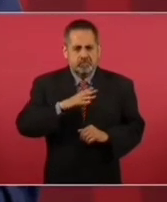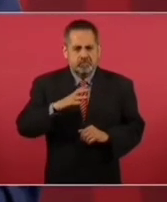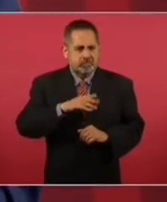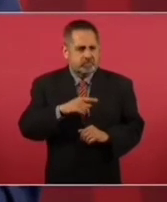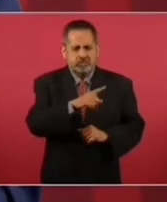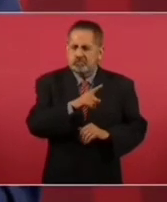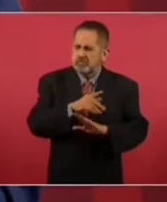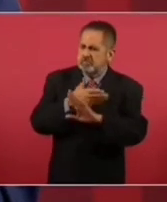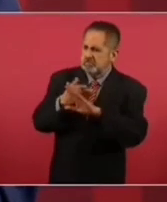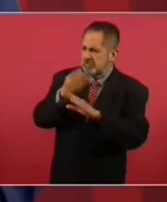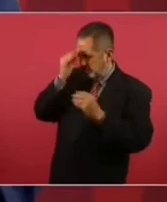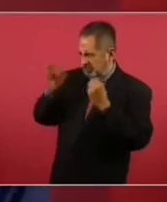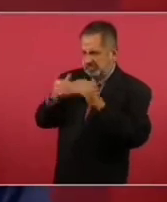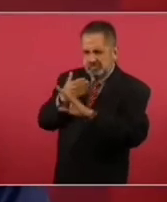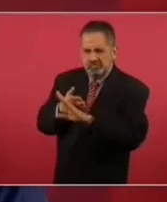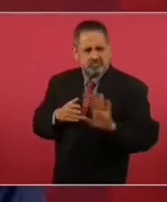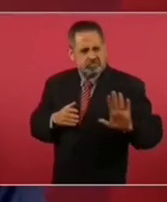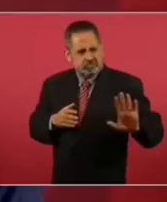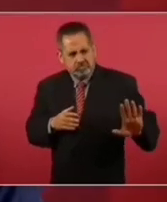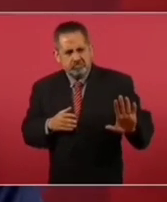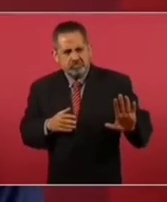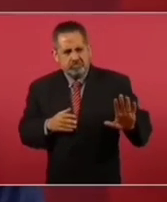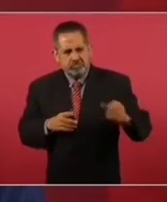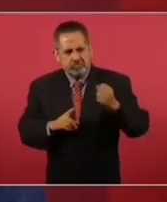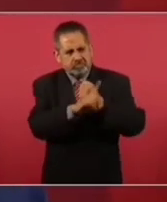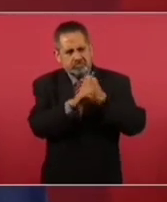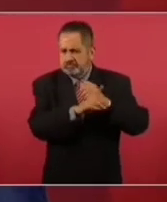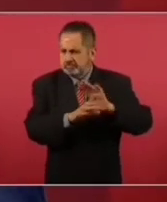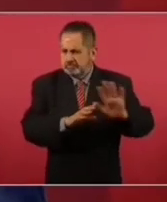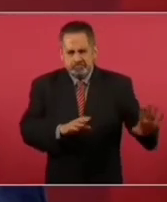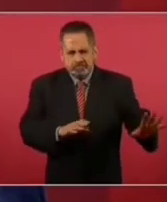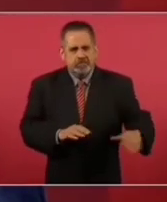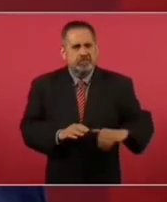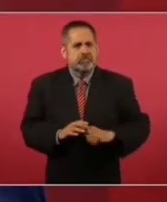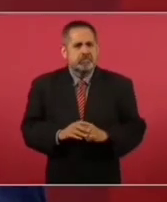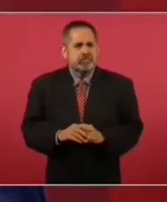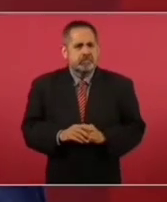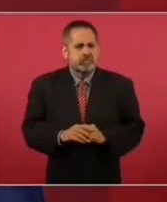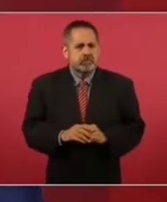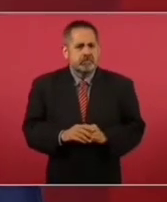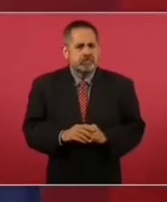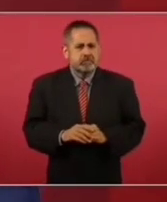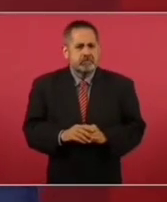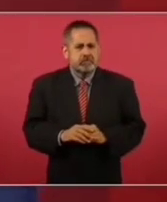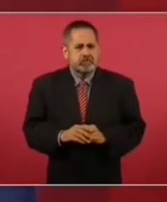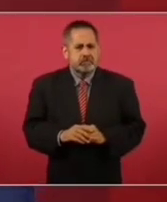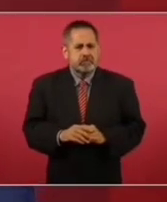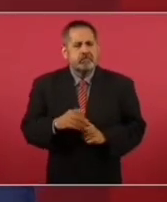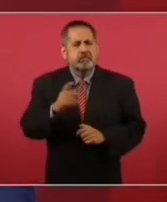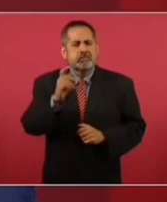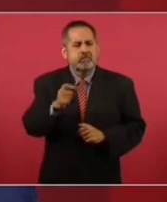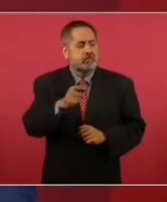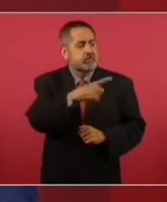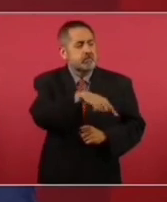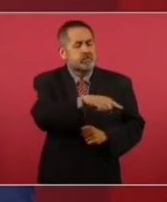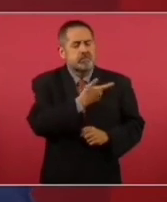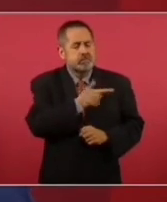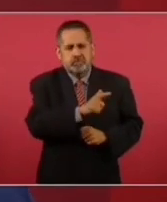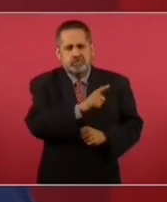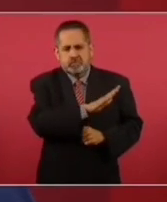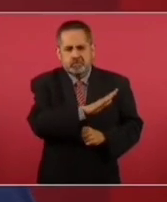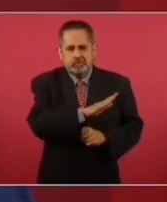provocación, hay muchos provocadores. Entonces, aunque no les guste,